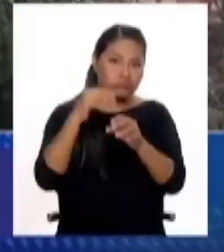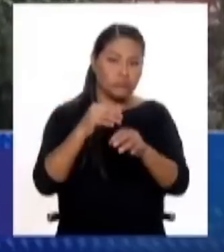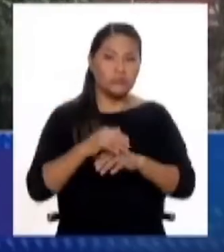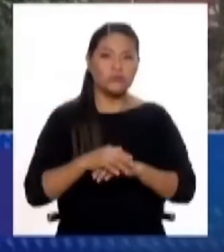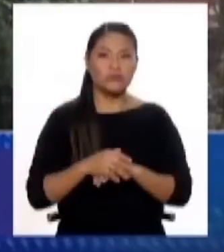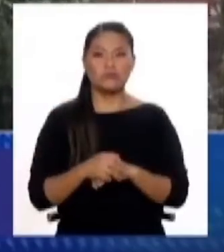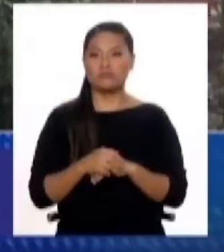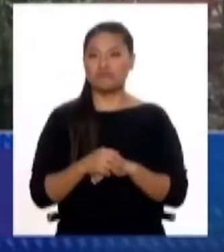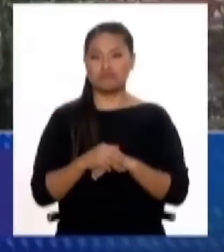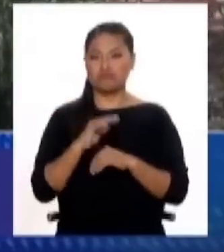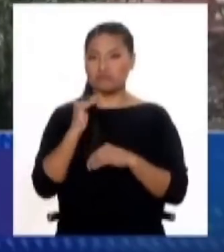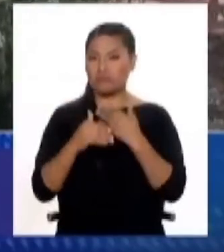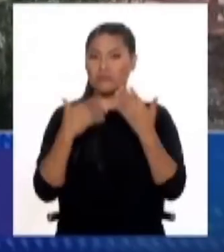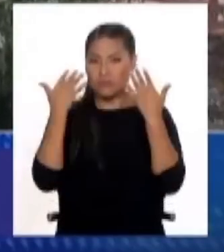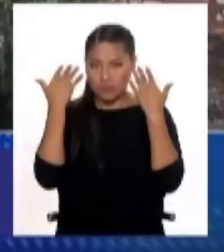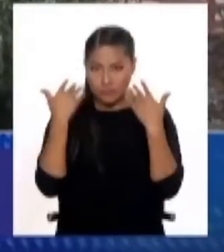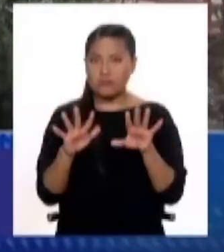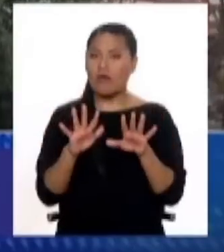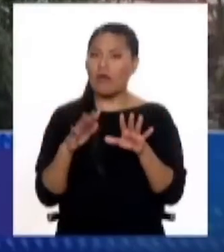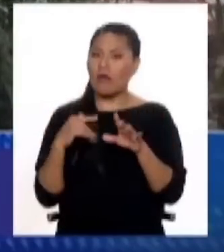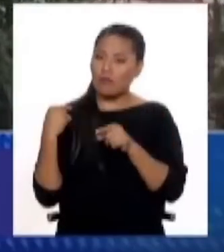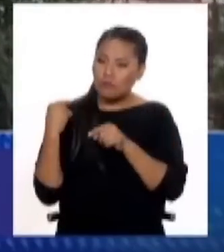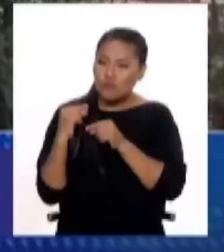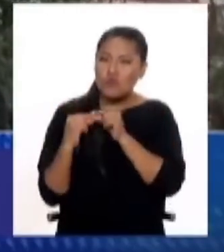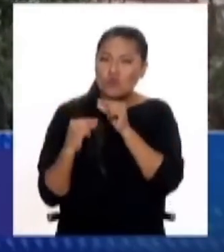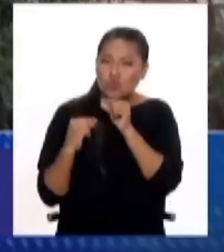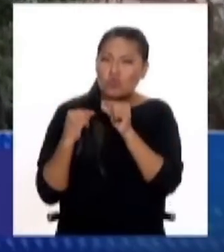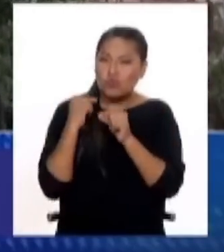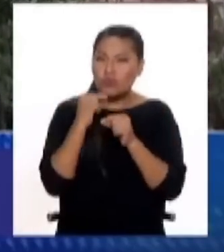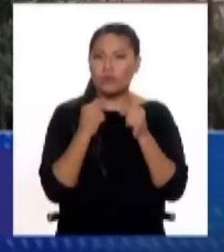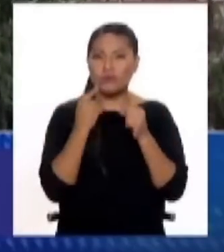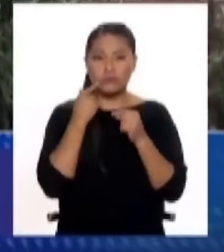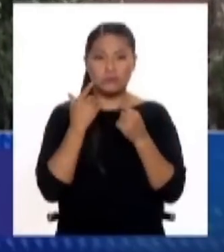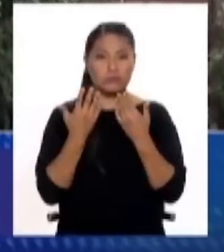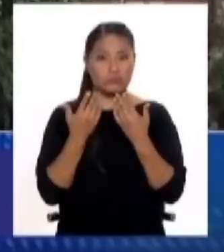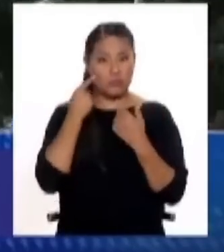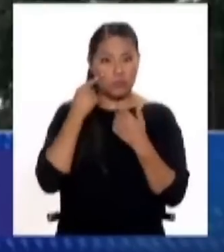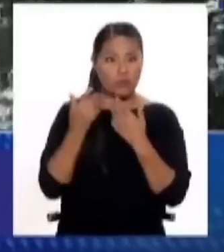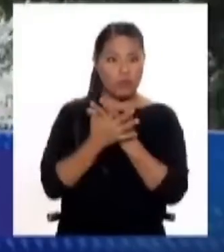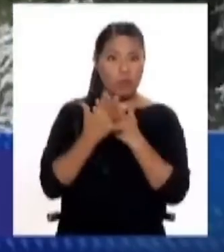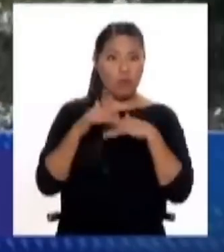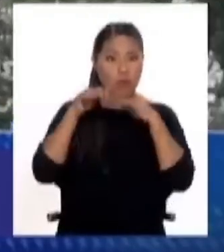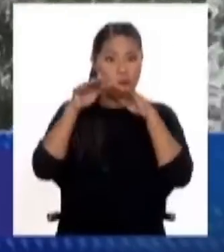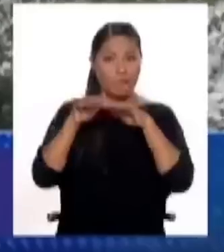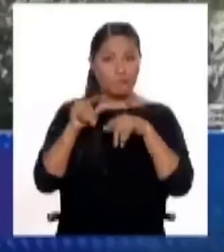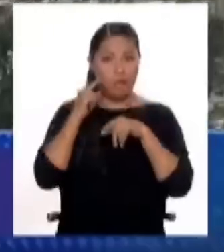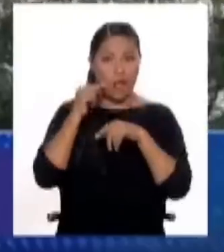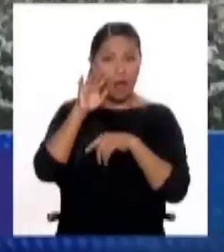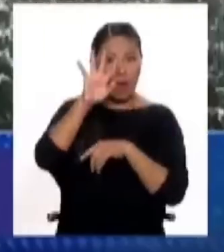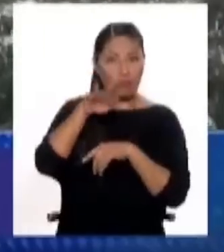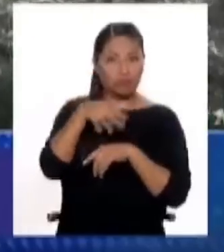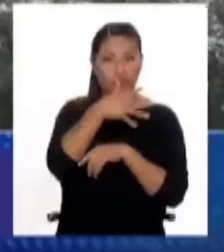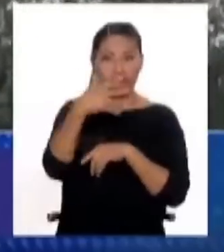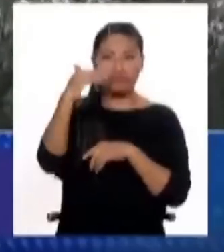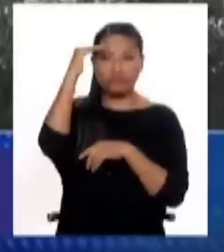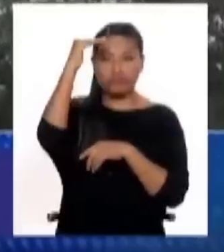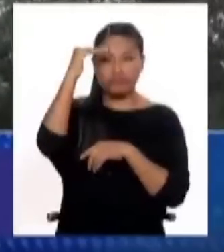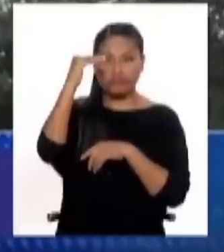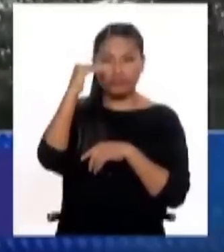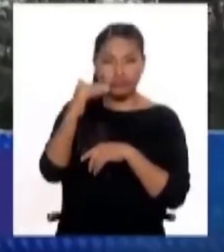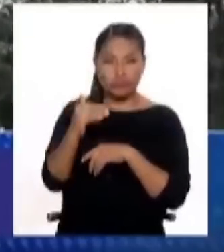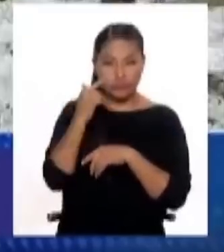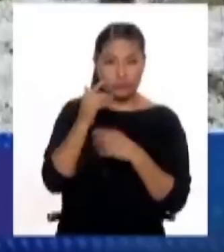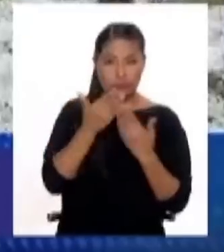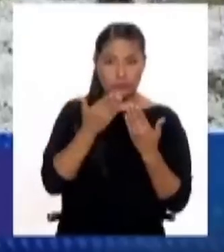realidad es un proceso que ya está en curso, si podemos, digamos, si vemos el mapa de cómo están las condiciones del mar en tenemos,